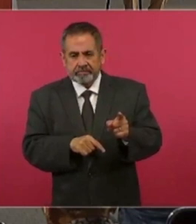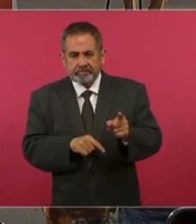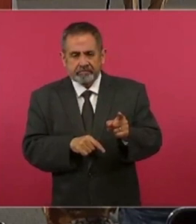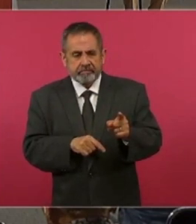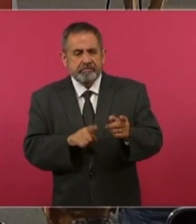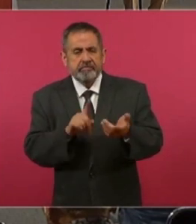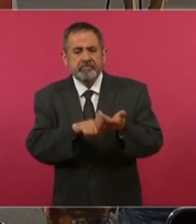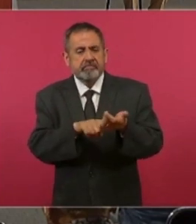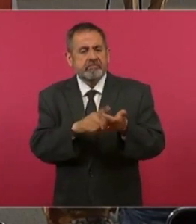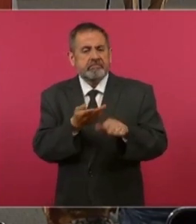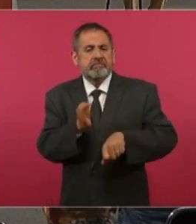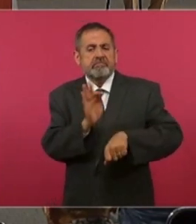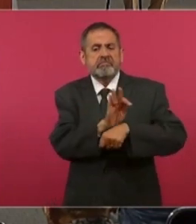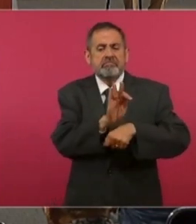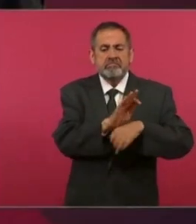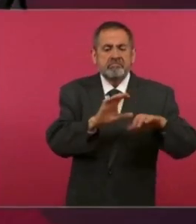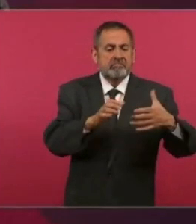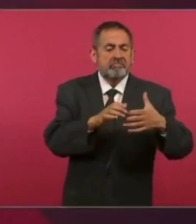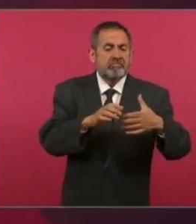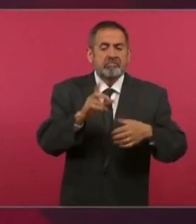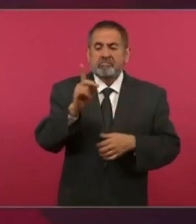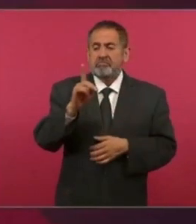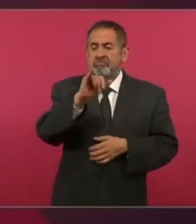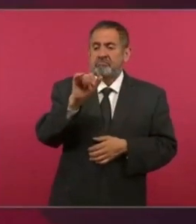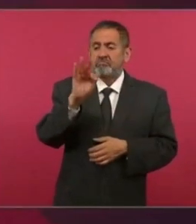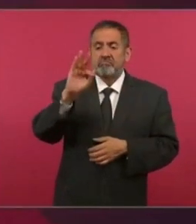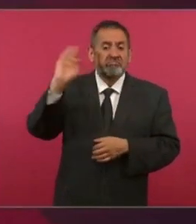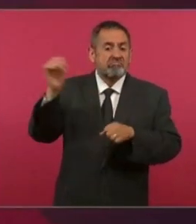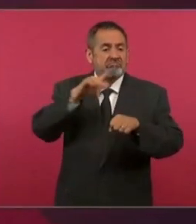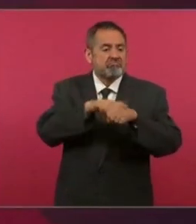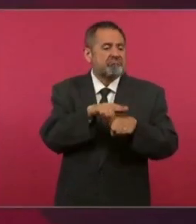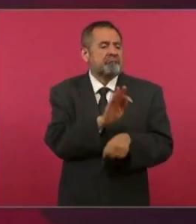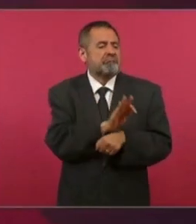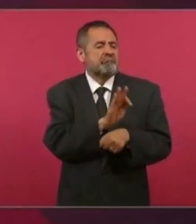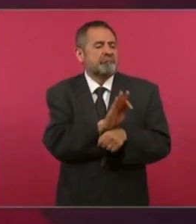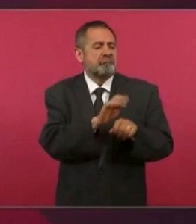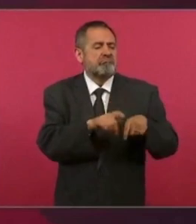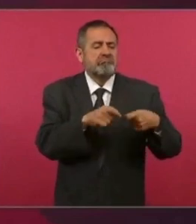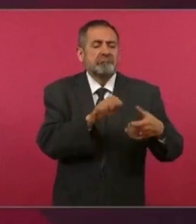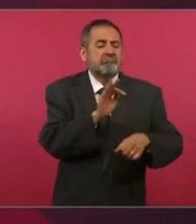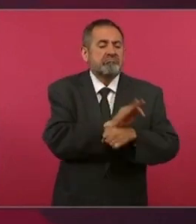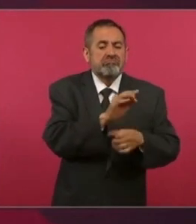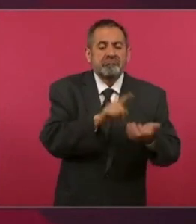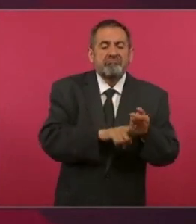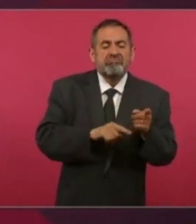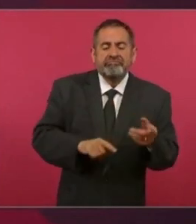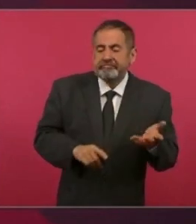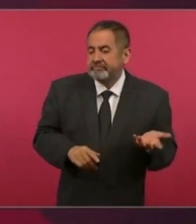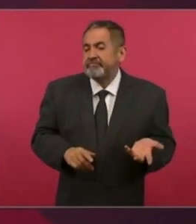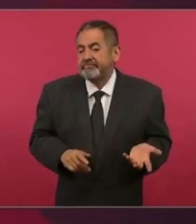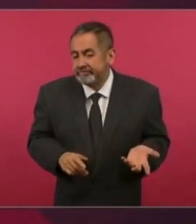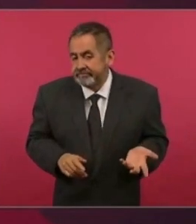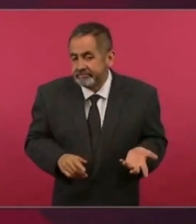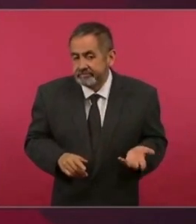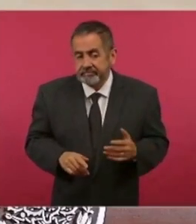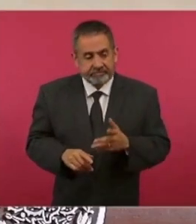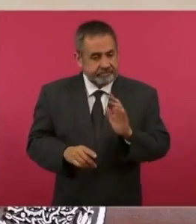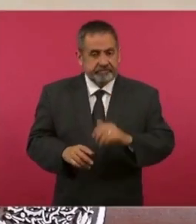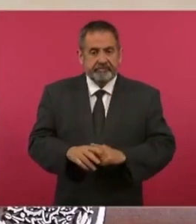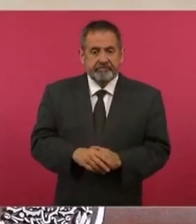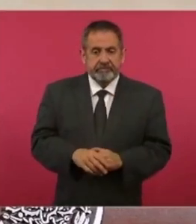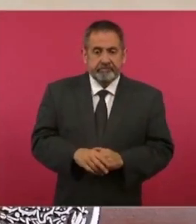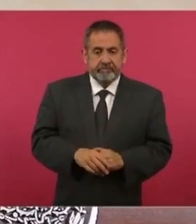protegido por el Poder Judicial Federal, pero tiene